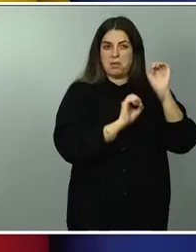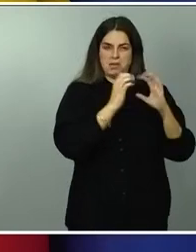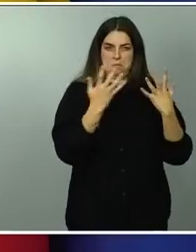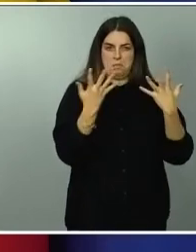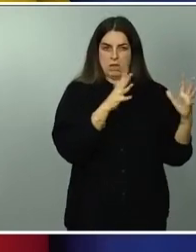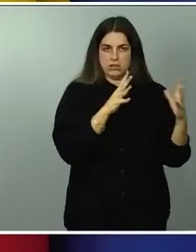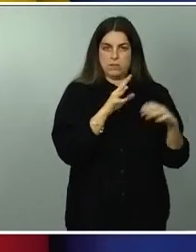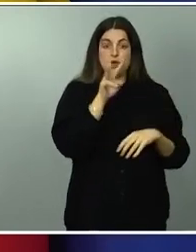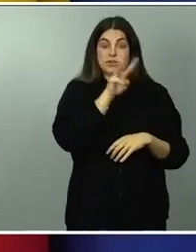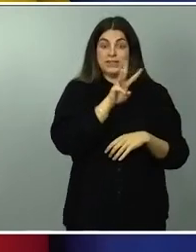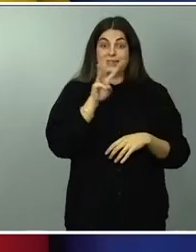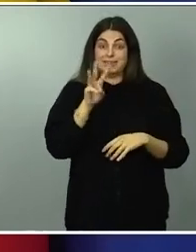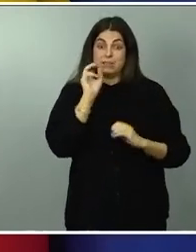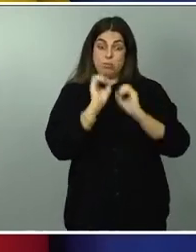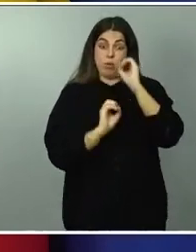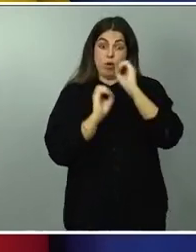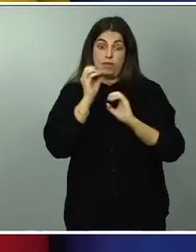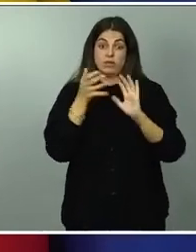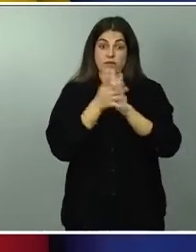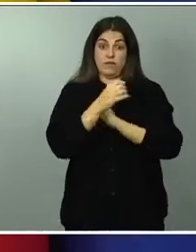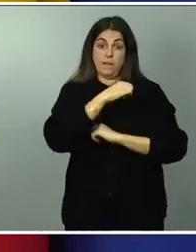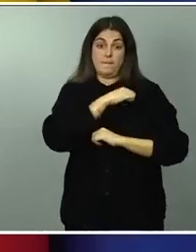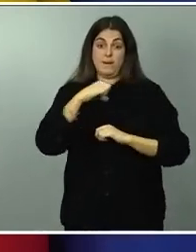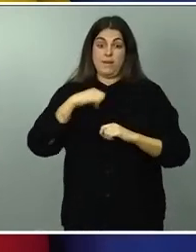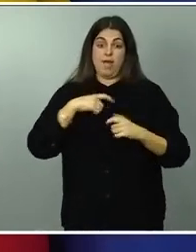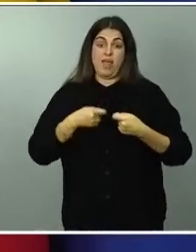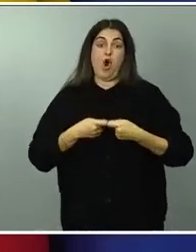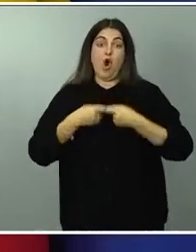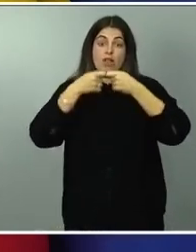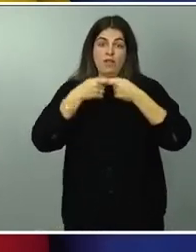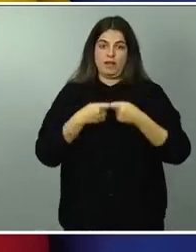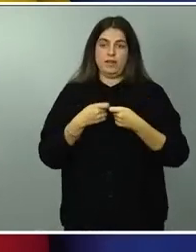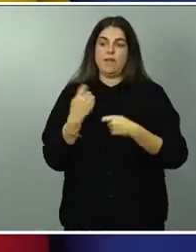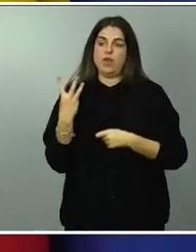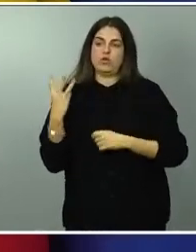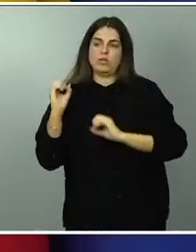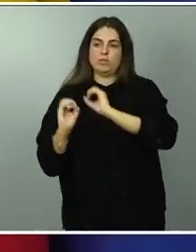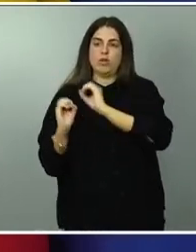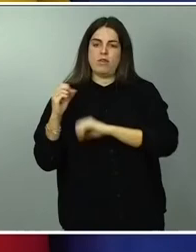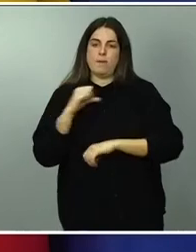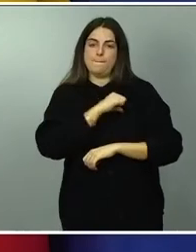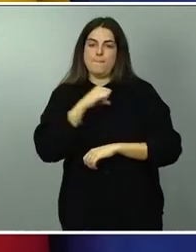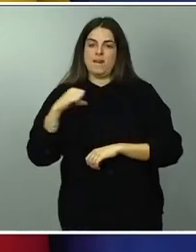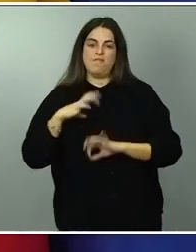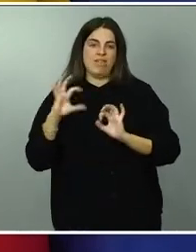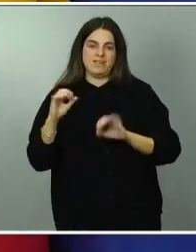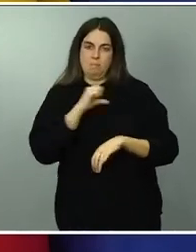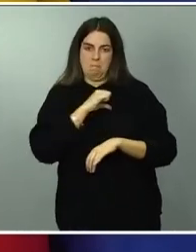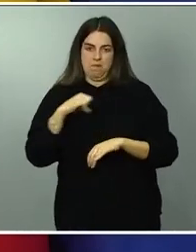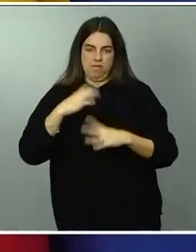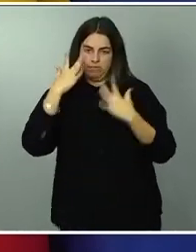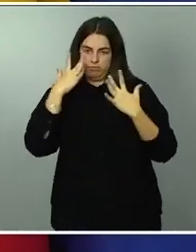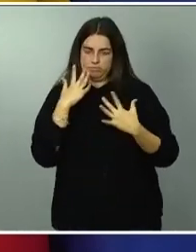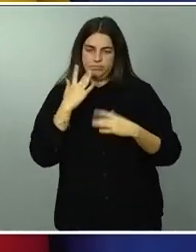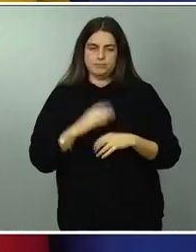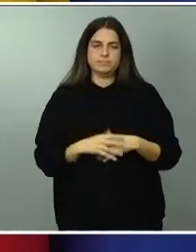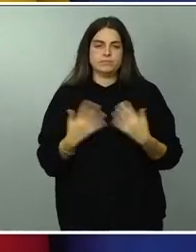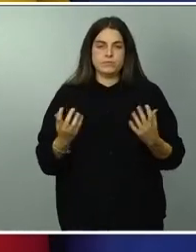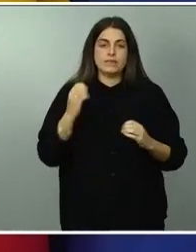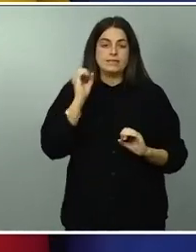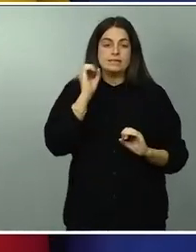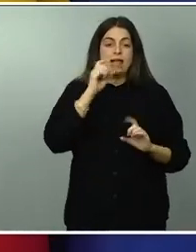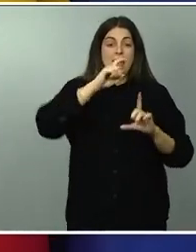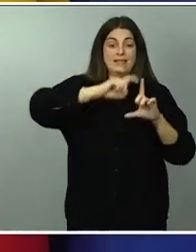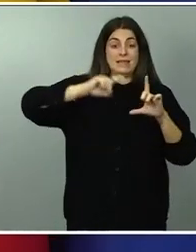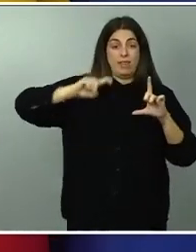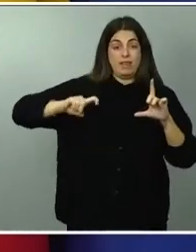% es la privada concertada y un 3% privada privada las estadísticas e informes que en estos momentos tenemos en